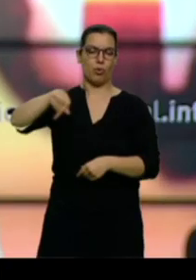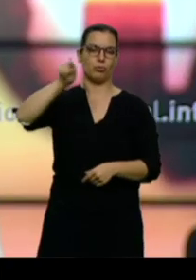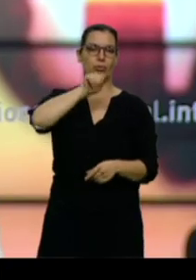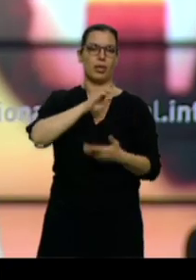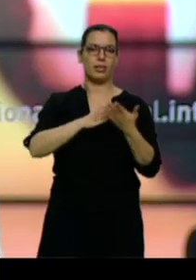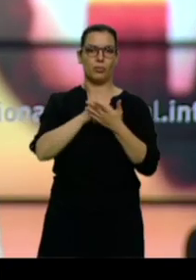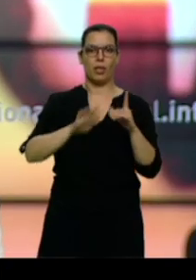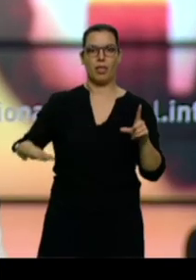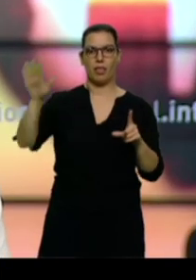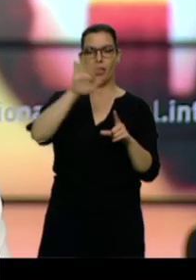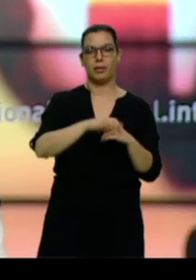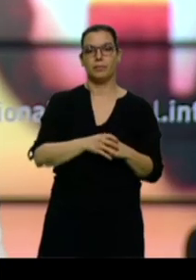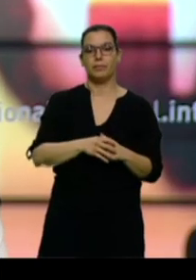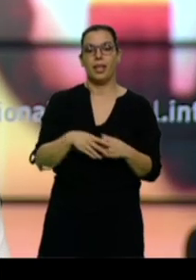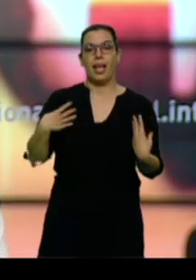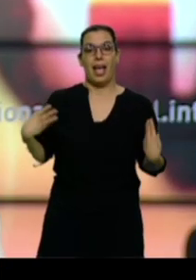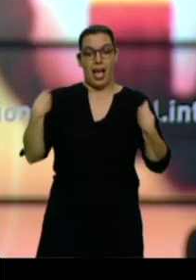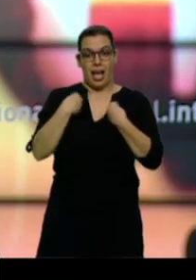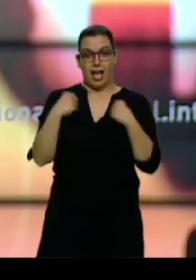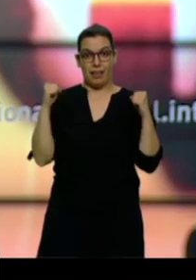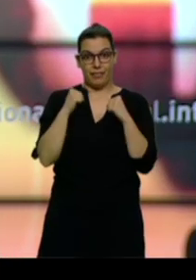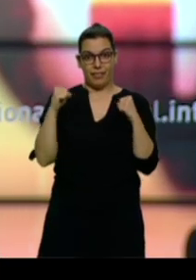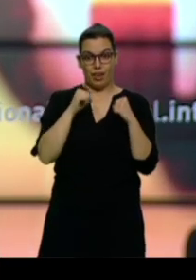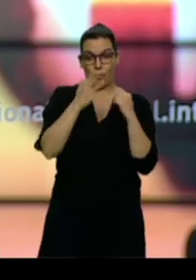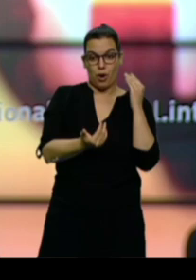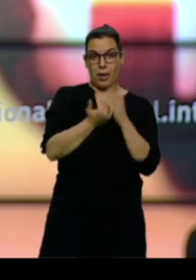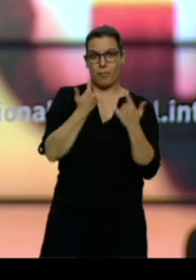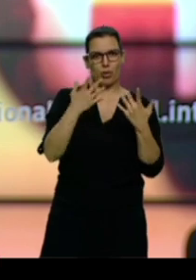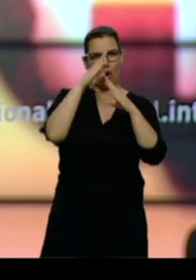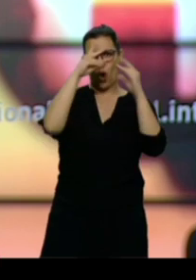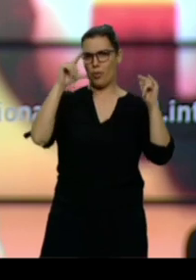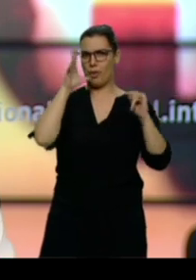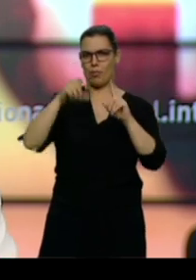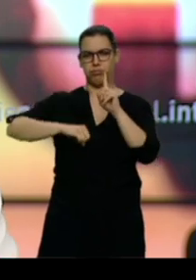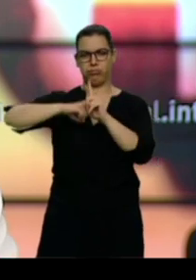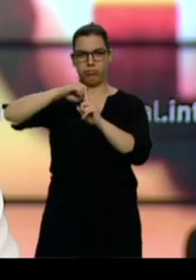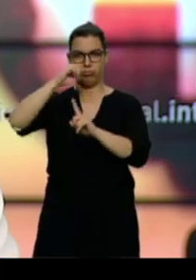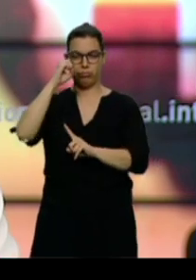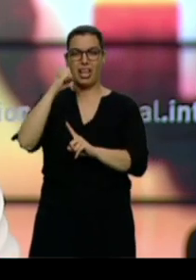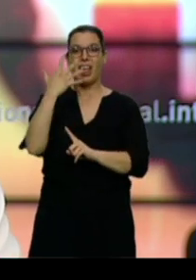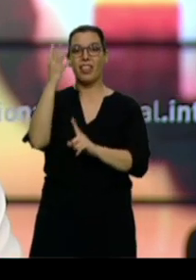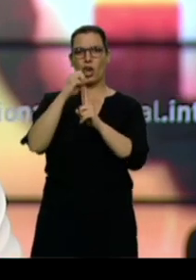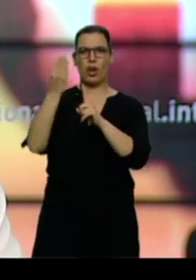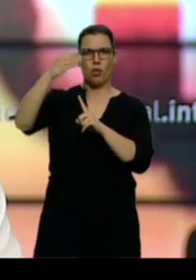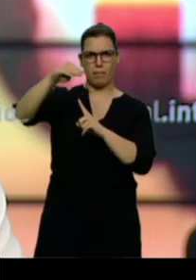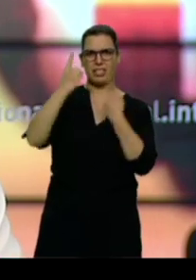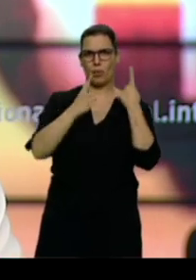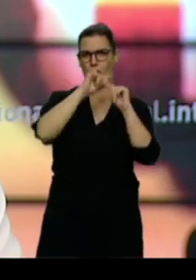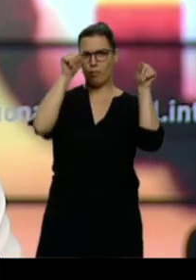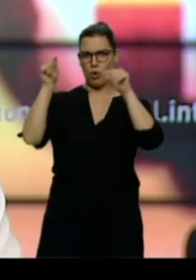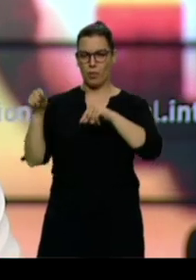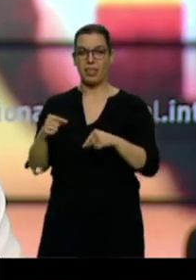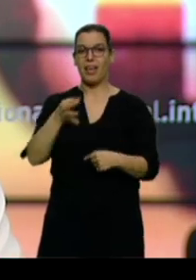Y olvídense de la ropa de abrigo que llevan a estas horas, porque suben las temperaturas hasta 5 grados en algunas provincias. La tarde será